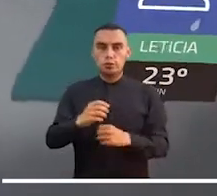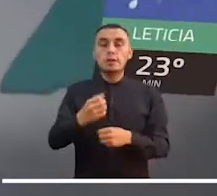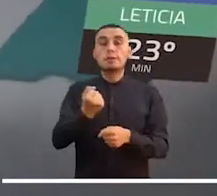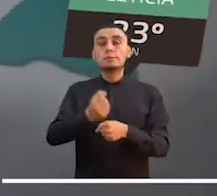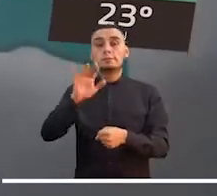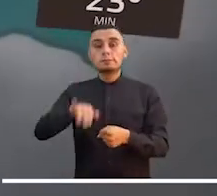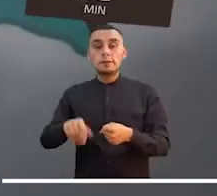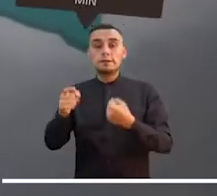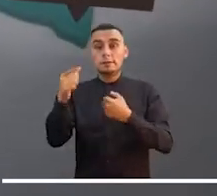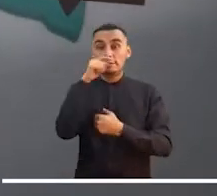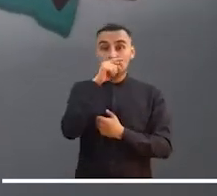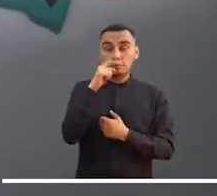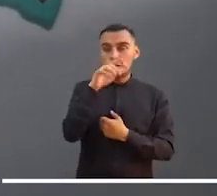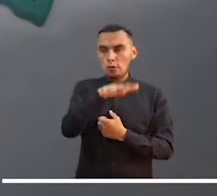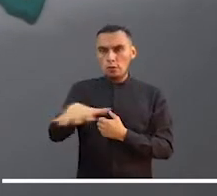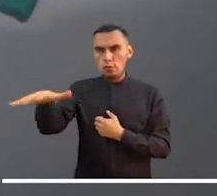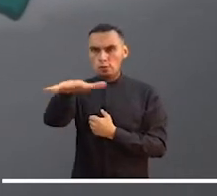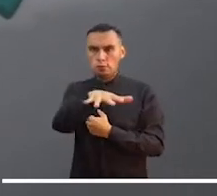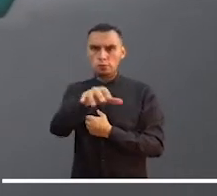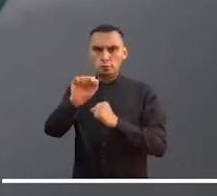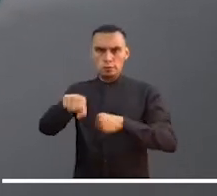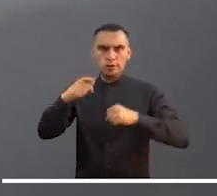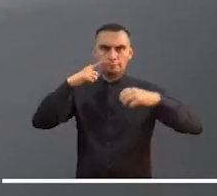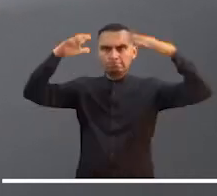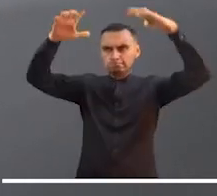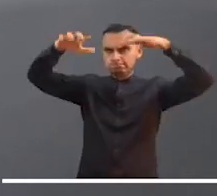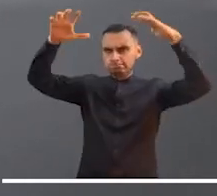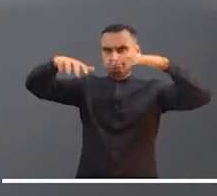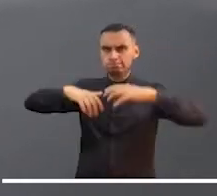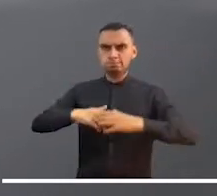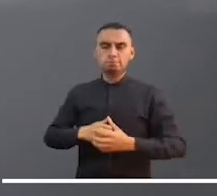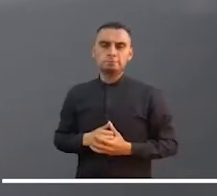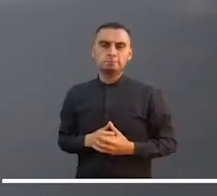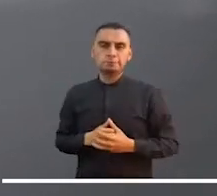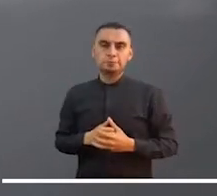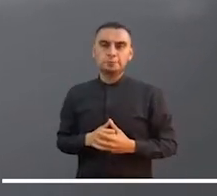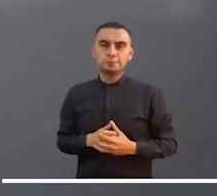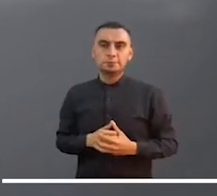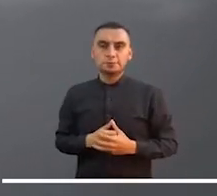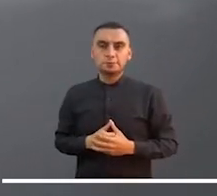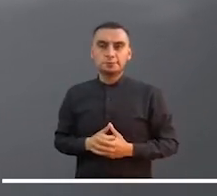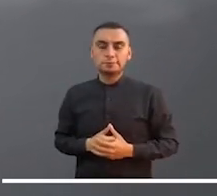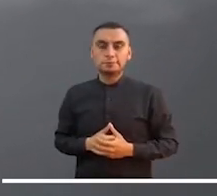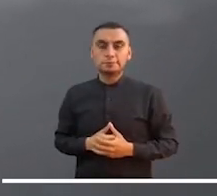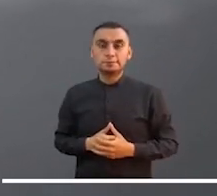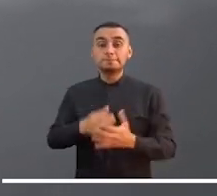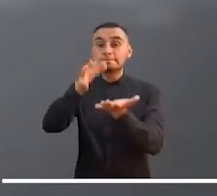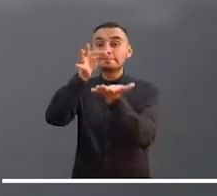la Amazonía se estiman lluvias ligeras en zonas de Guainía, Baupés, Amazonas y Piedemonte Amazónico.